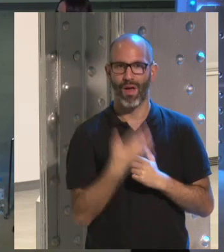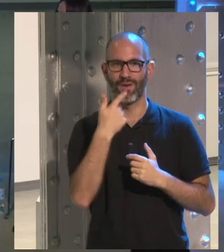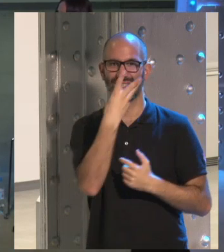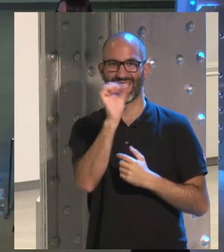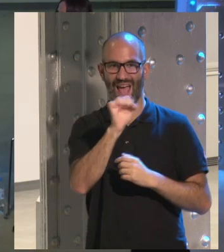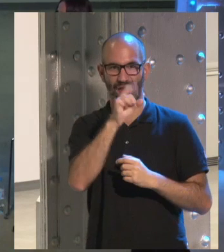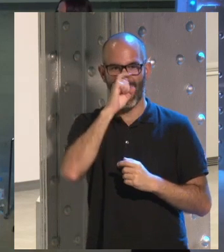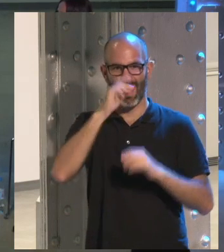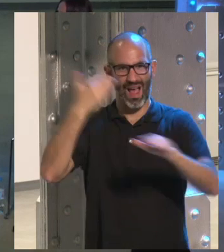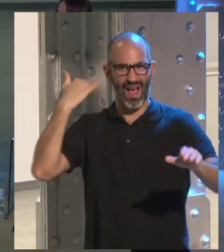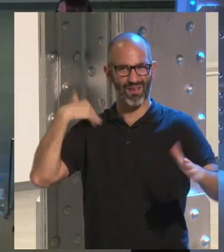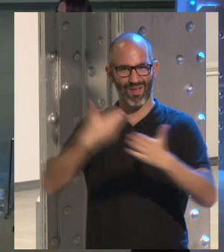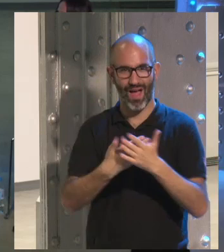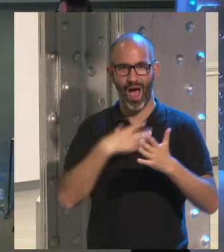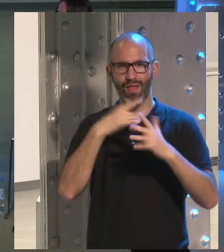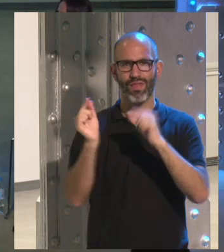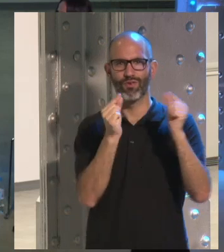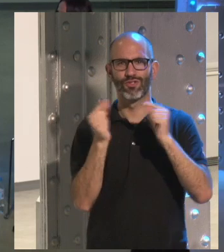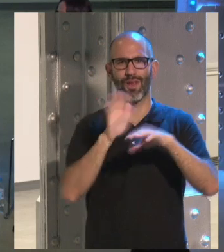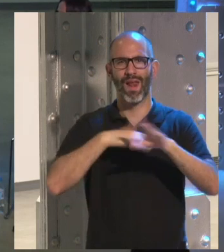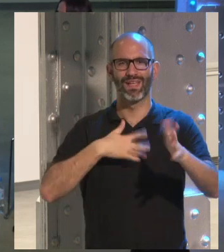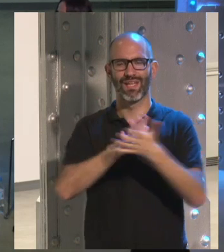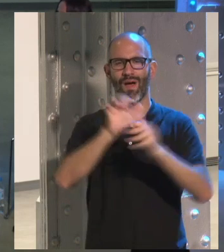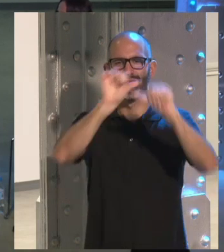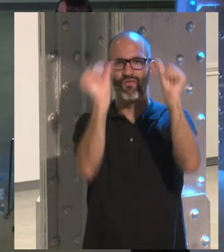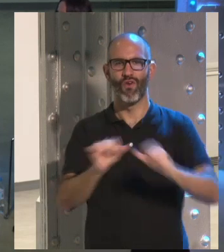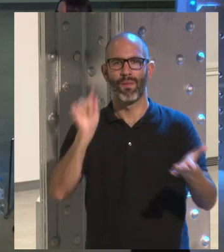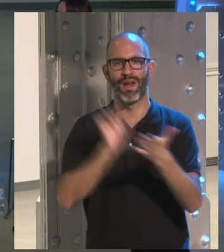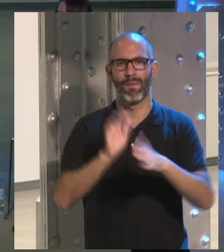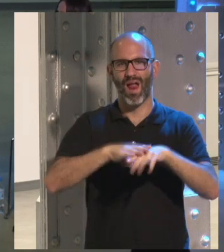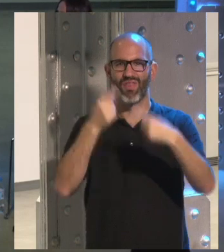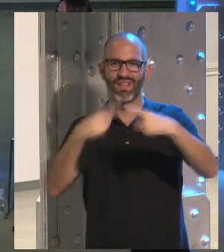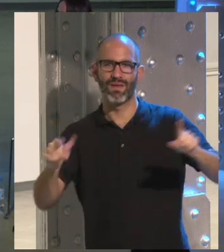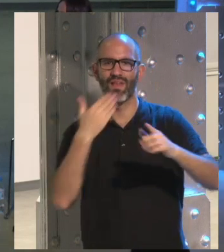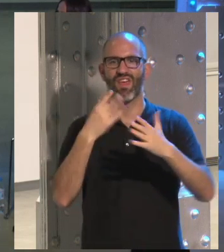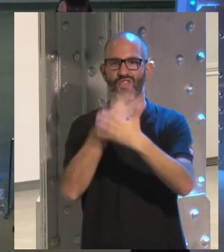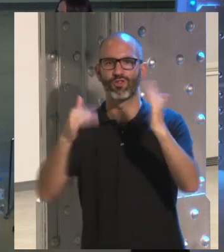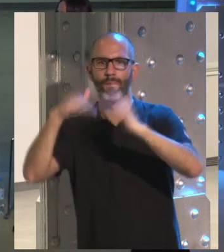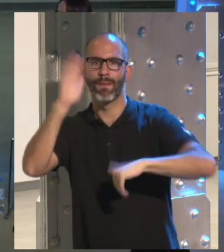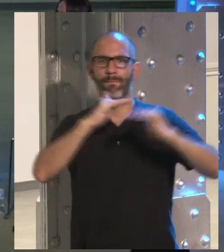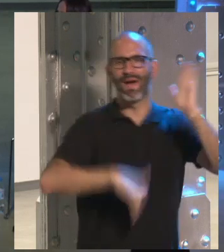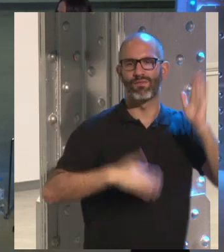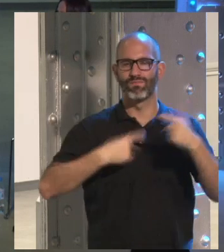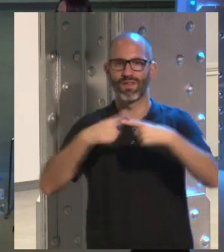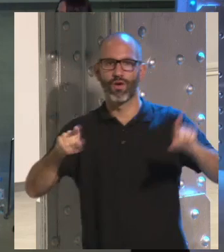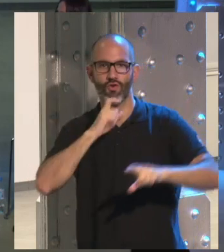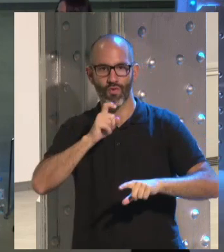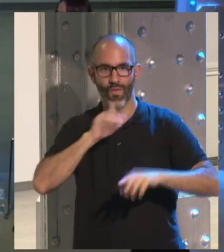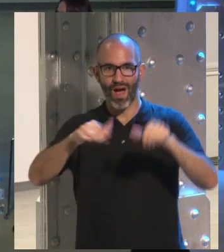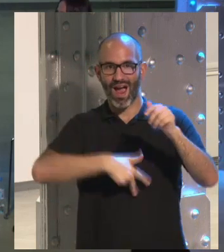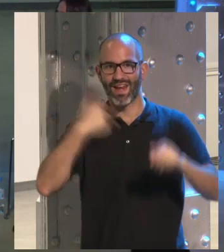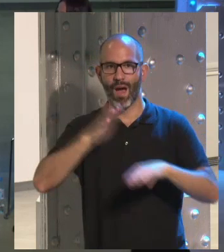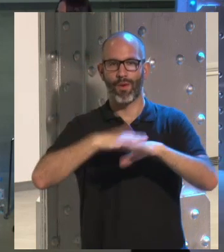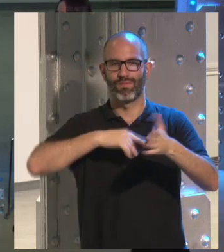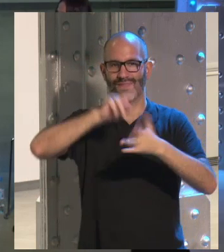de antigüedad, las grandes discusiones es cómo de una manera rápida y eficiente distinguimos las mayores de los menores de edad en general, en los